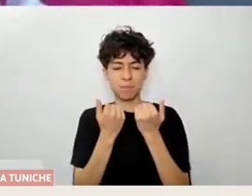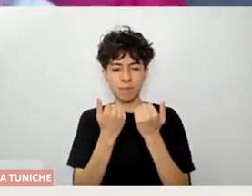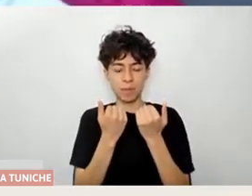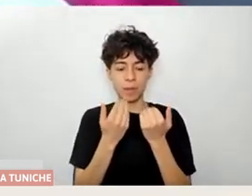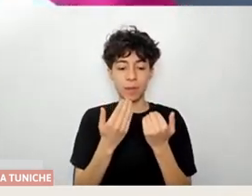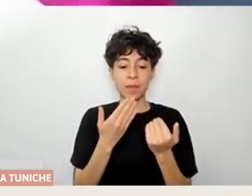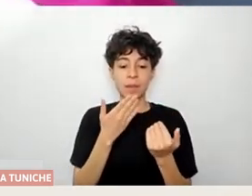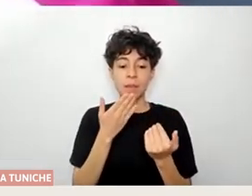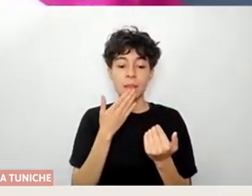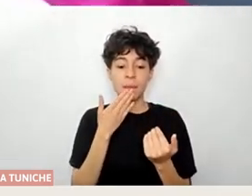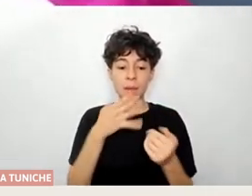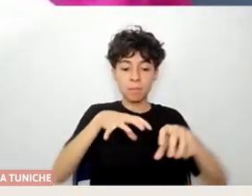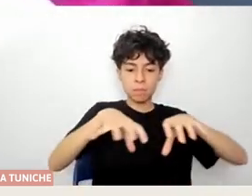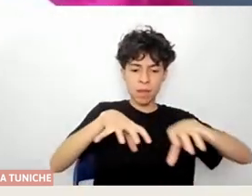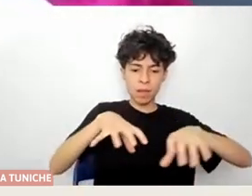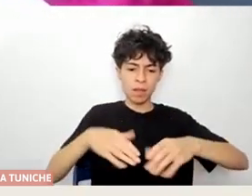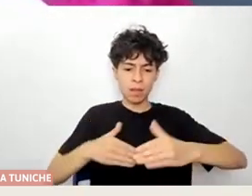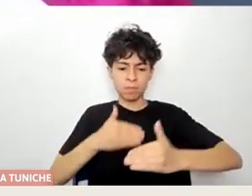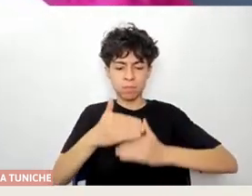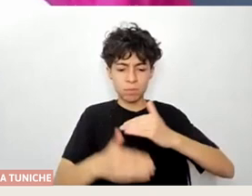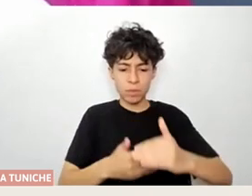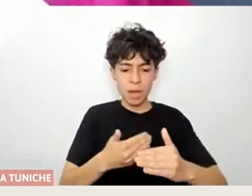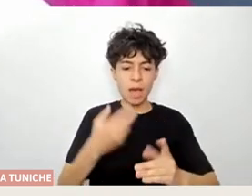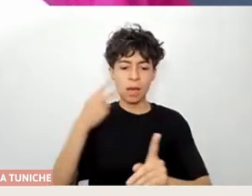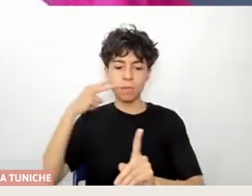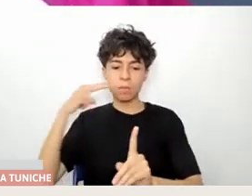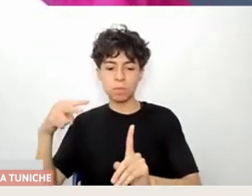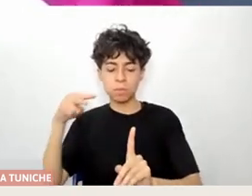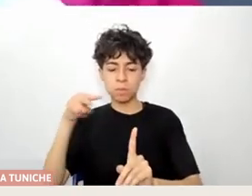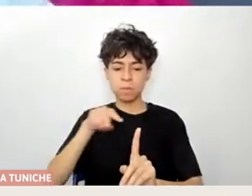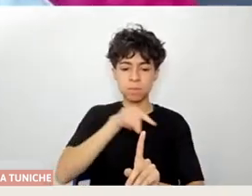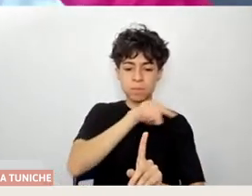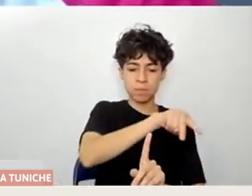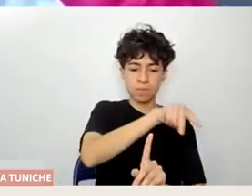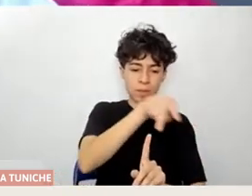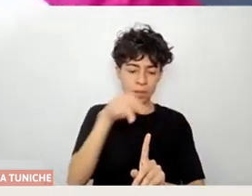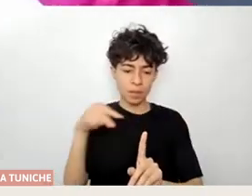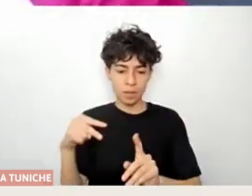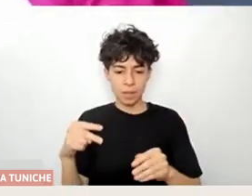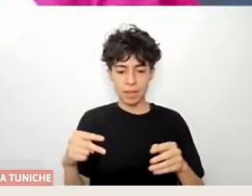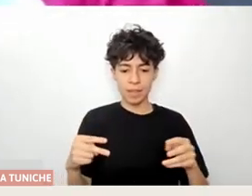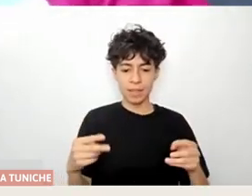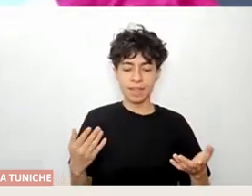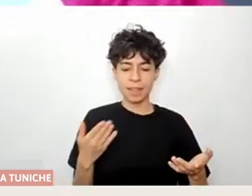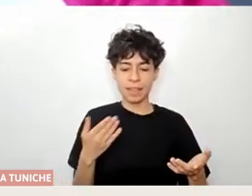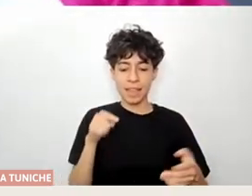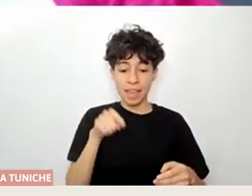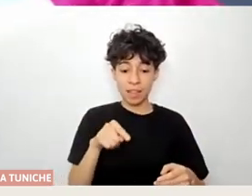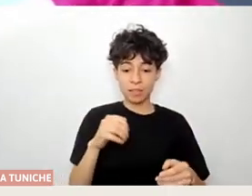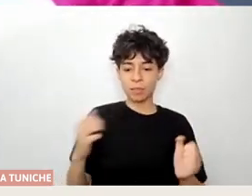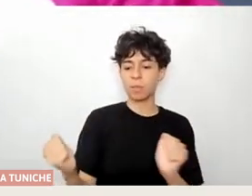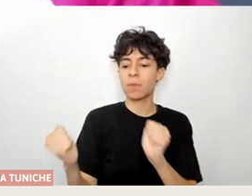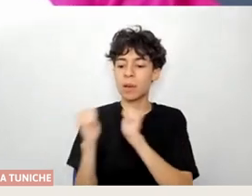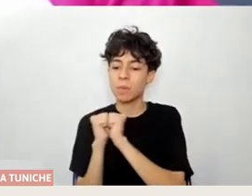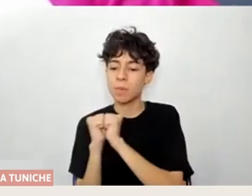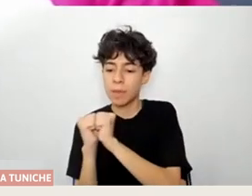maneras de mirar, acompañadas de ejercitar la compañía, el sentir desde